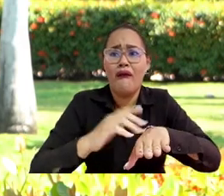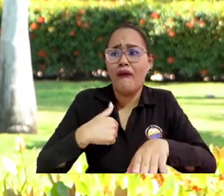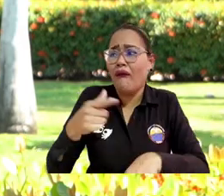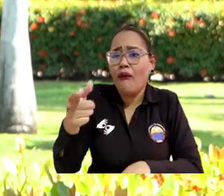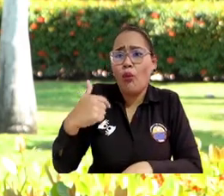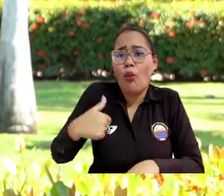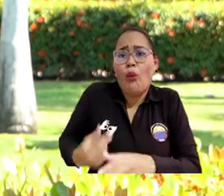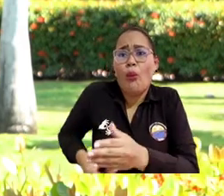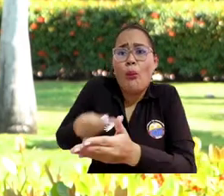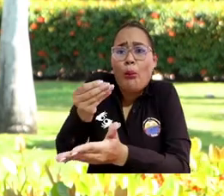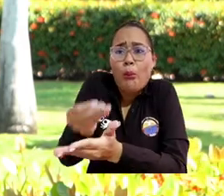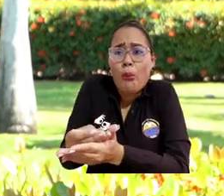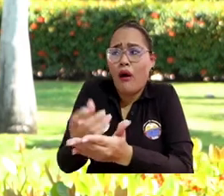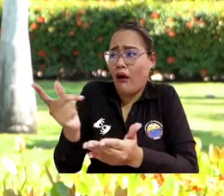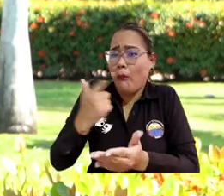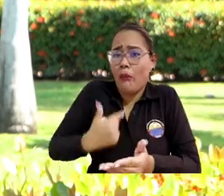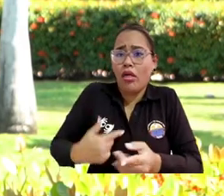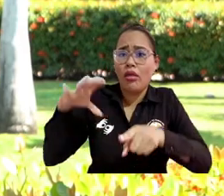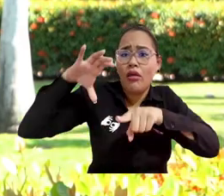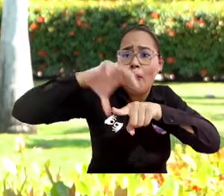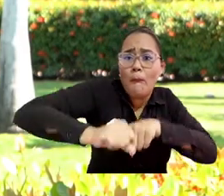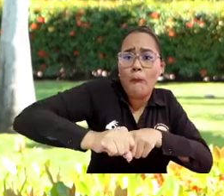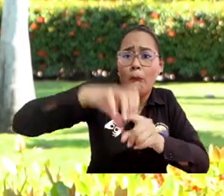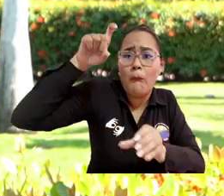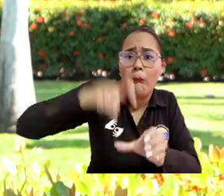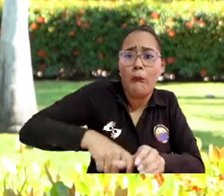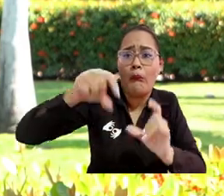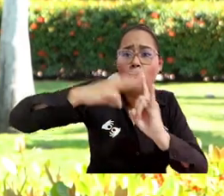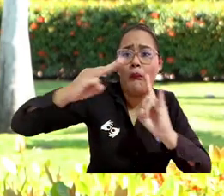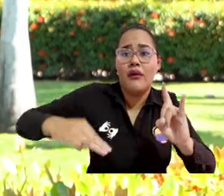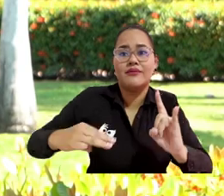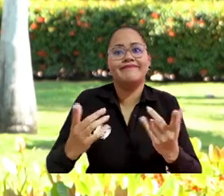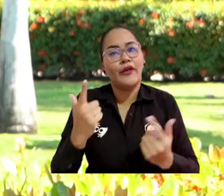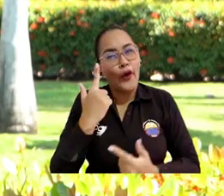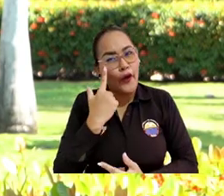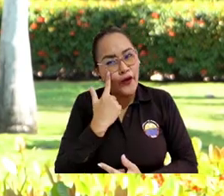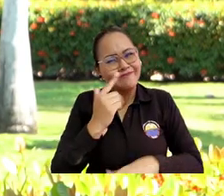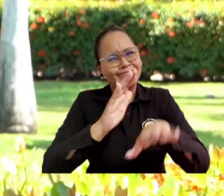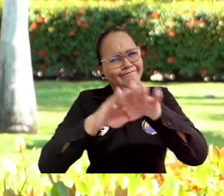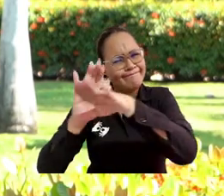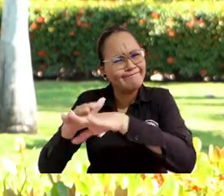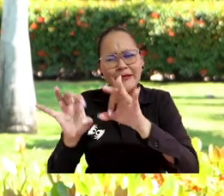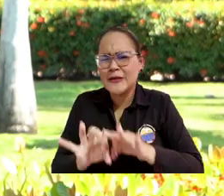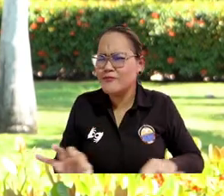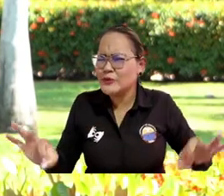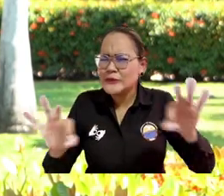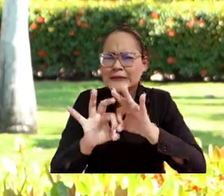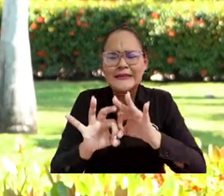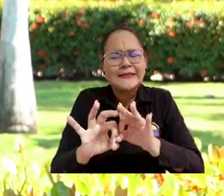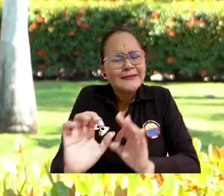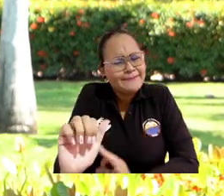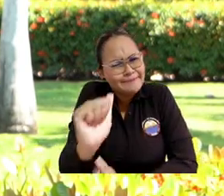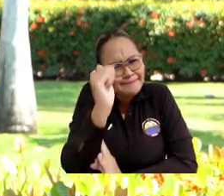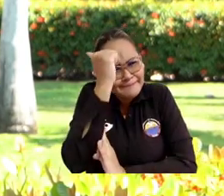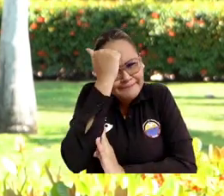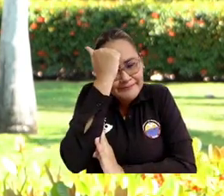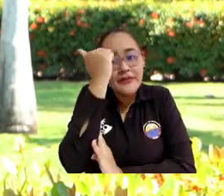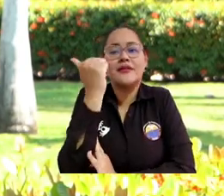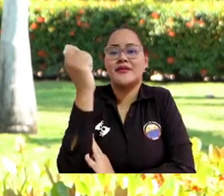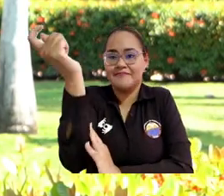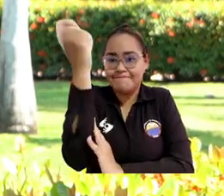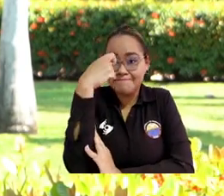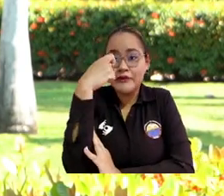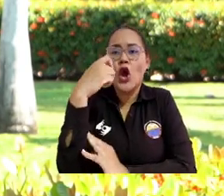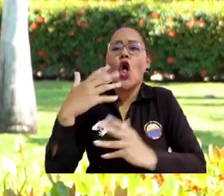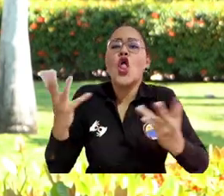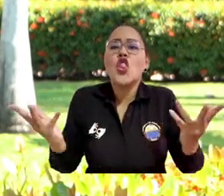fueron estafados por personas inescrupulosas donde les ofrecieron cupos directos a la Universidad de Magdalena. Entonces, es importante resaltar